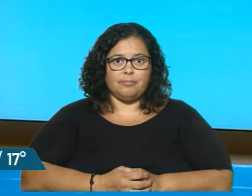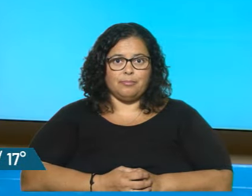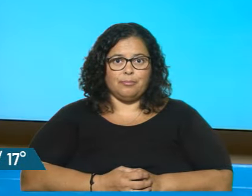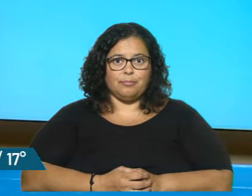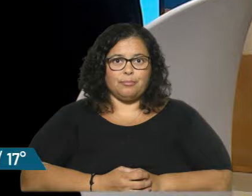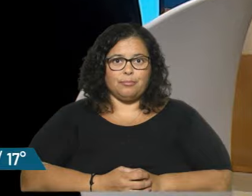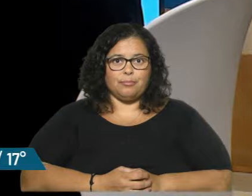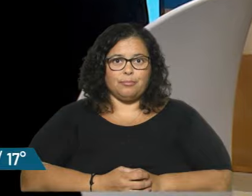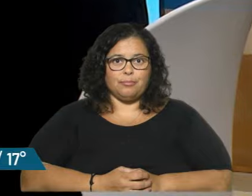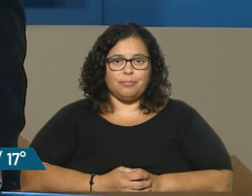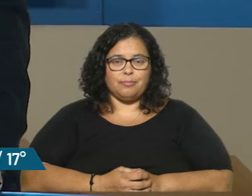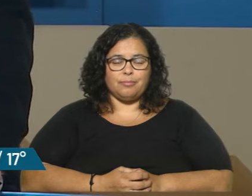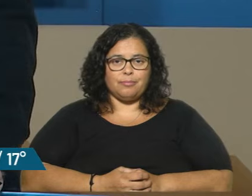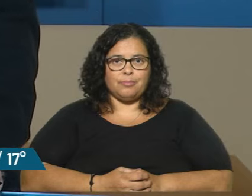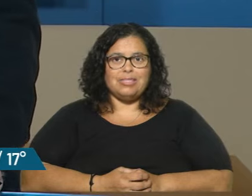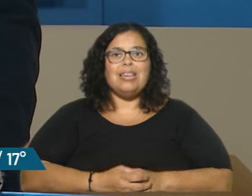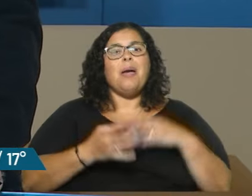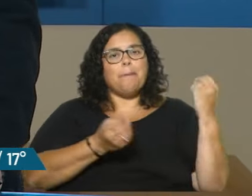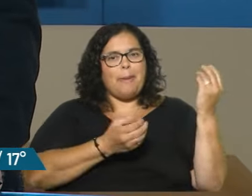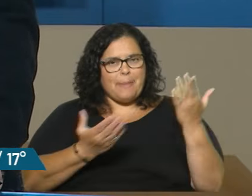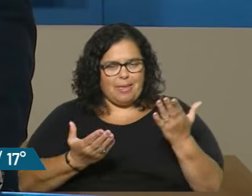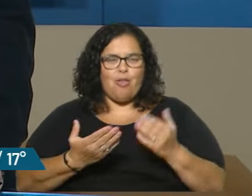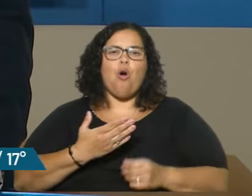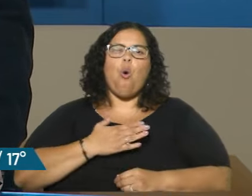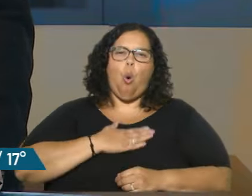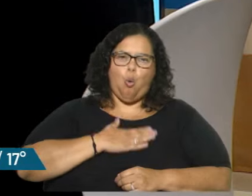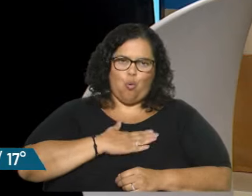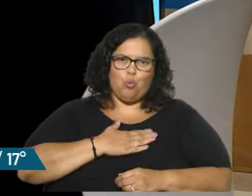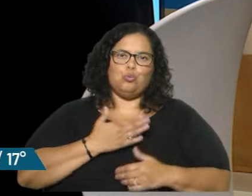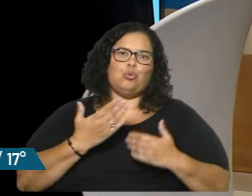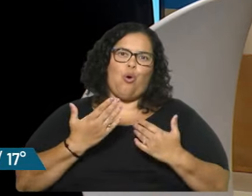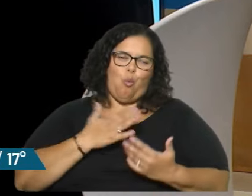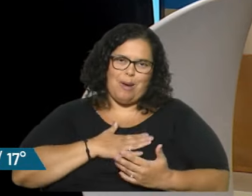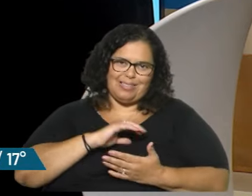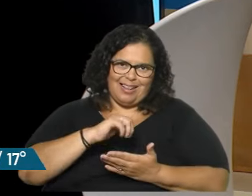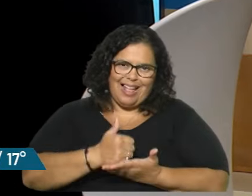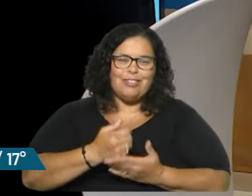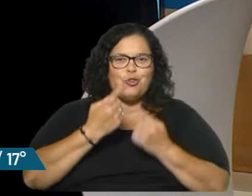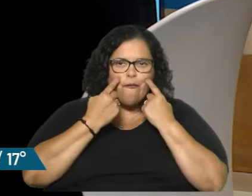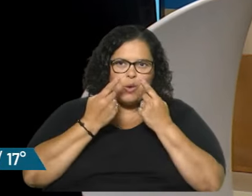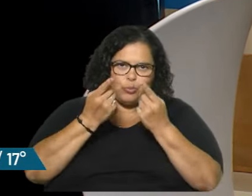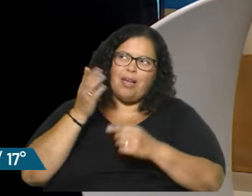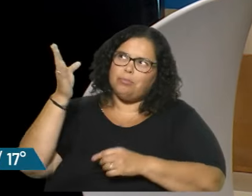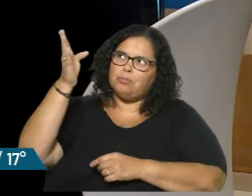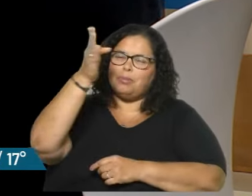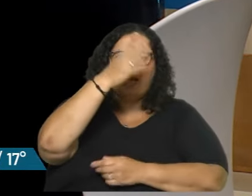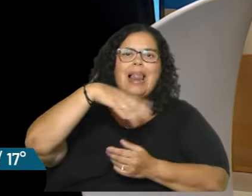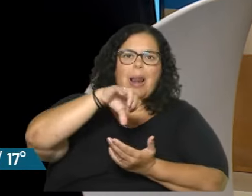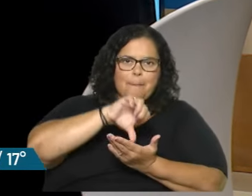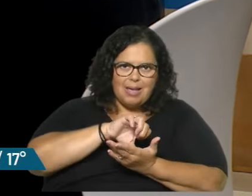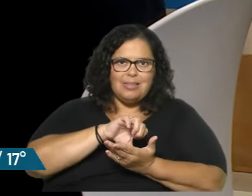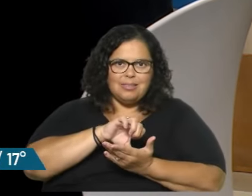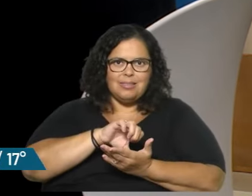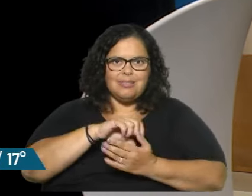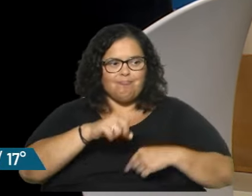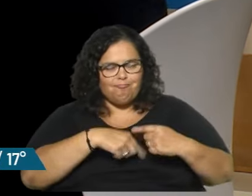Ciuto, ¿cómo anda? Bienvenido. Un gusto, Leonardo. Un placer estar aquí contigo. Bueno, lo vi que anda recorriendo el país en todos estos días. Así